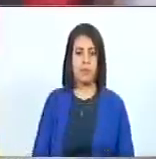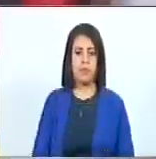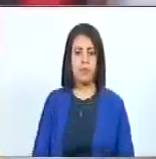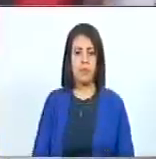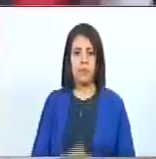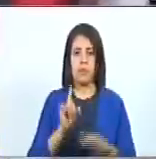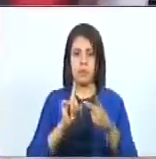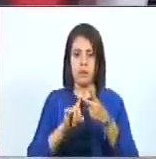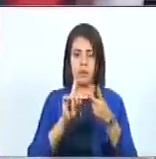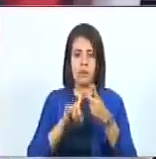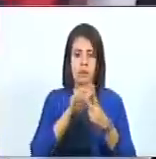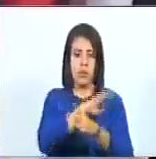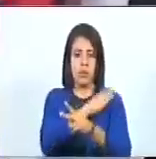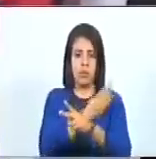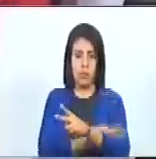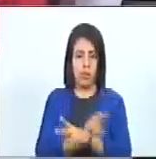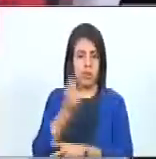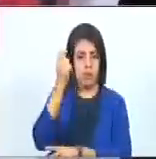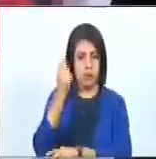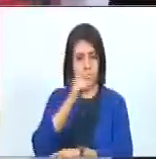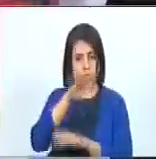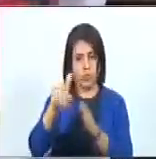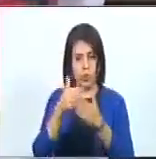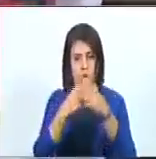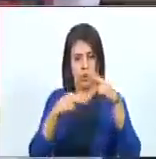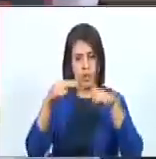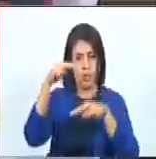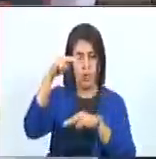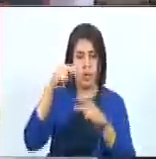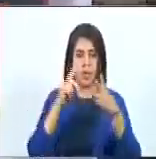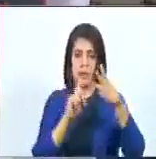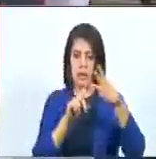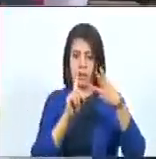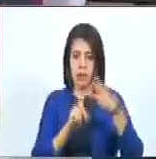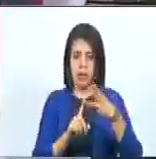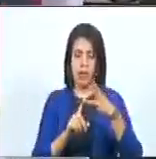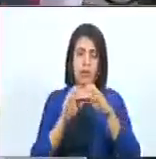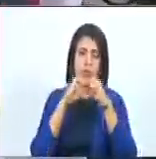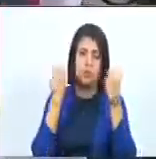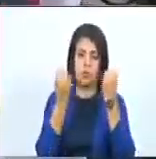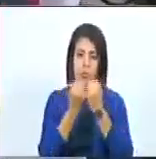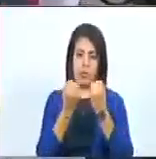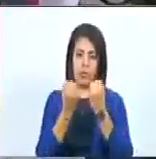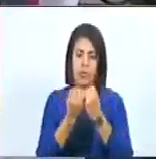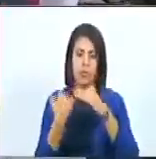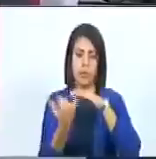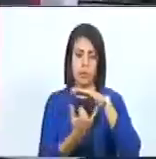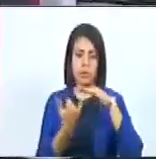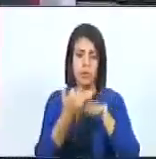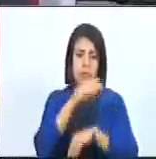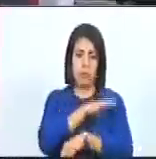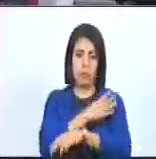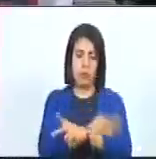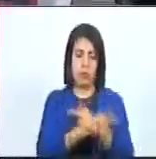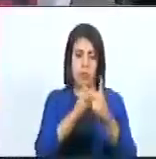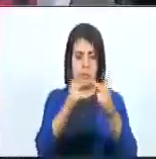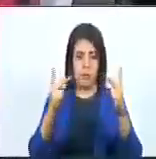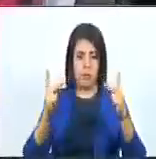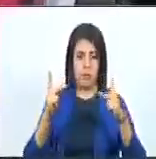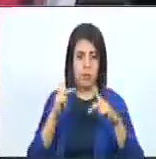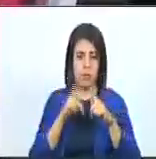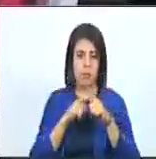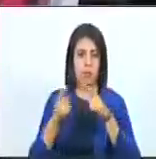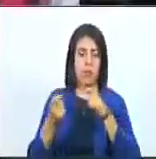Dos, el Poder Legislativo en todos sus niveles. Tres, los órganos o entes del poder público con competencia en